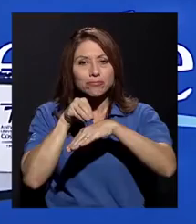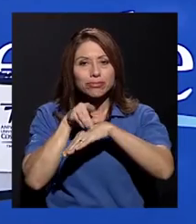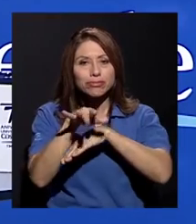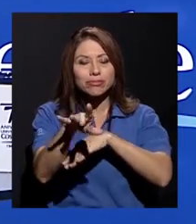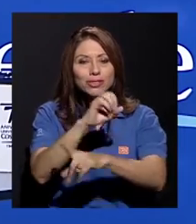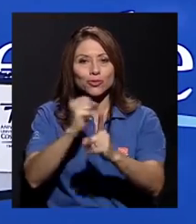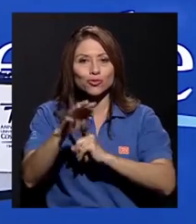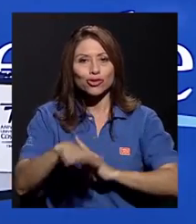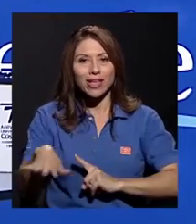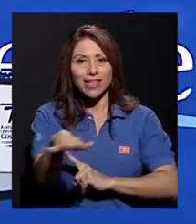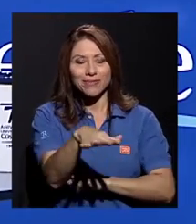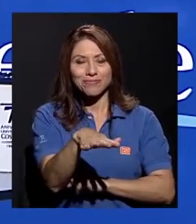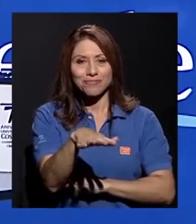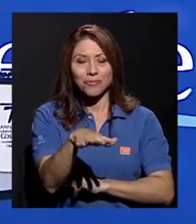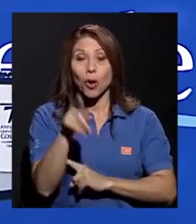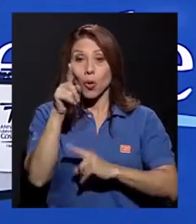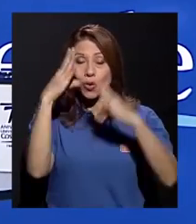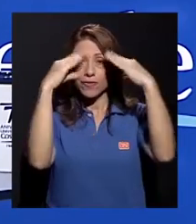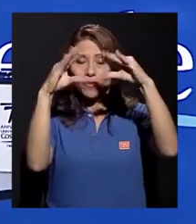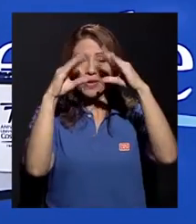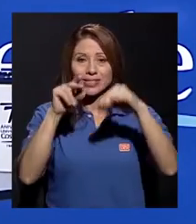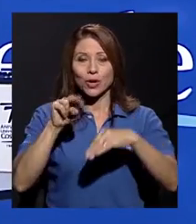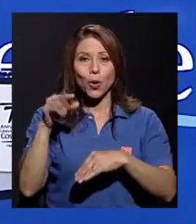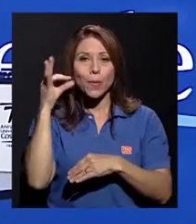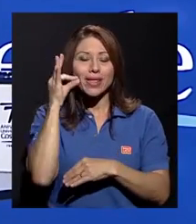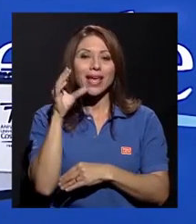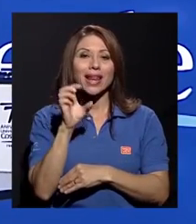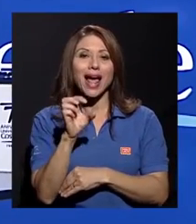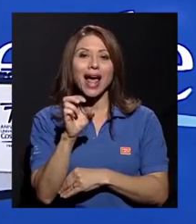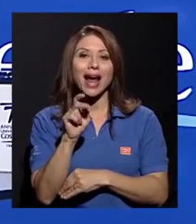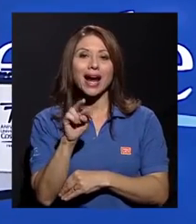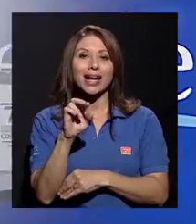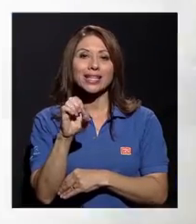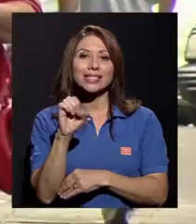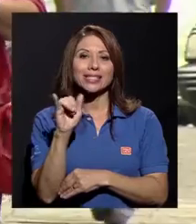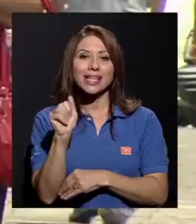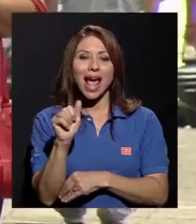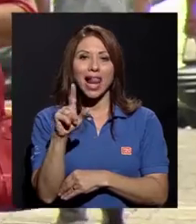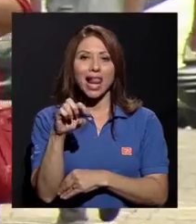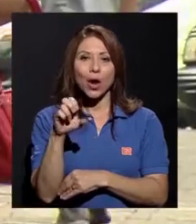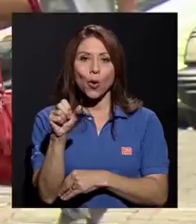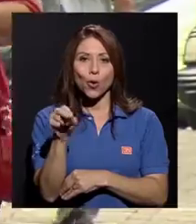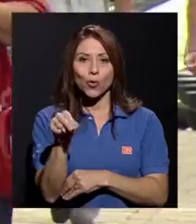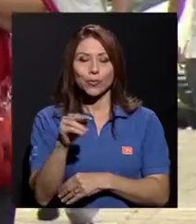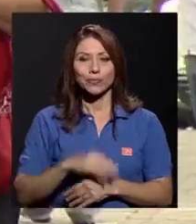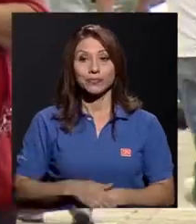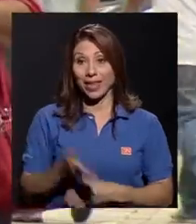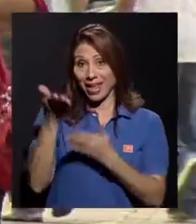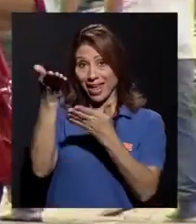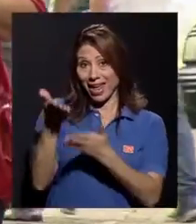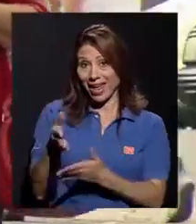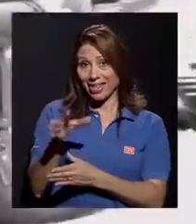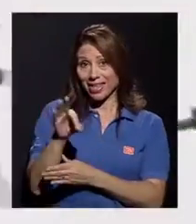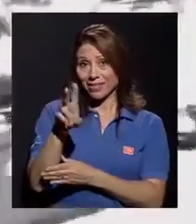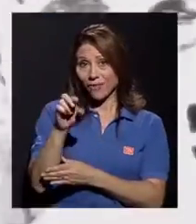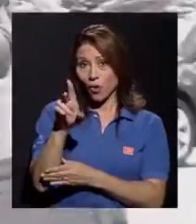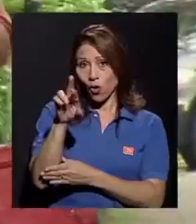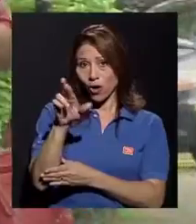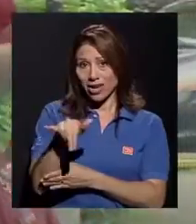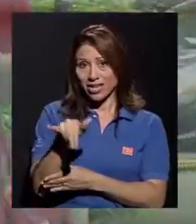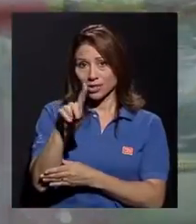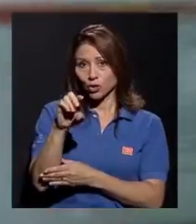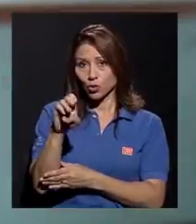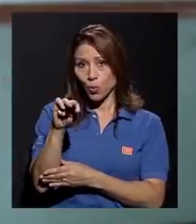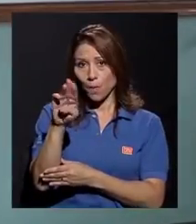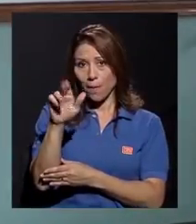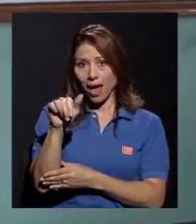en nuestra sociedad. Un reportaje de nuestra compañera Crisia León. Ella es Florizumbado y